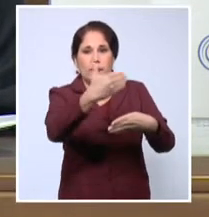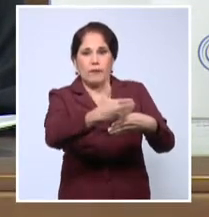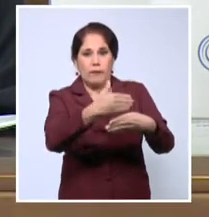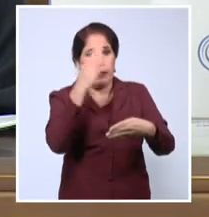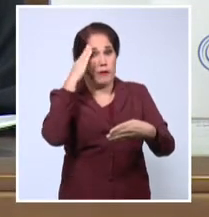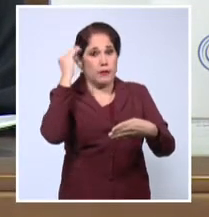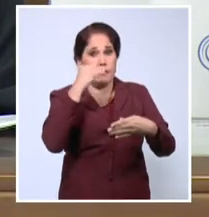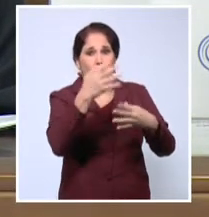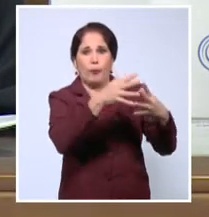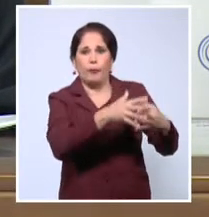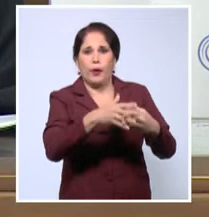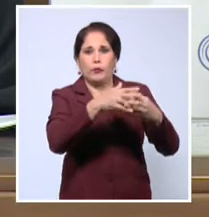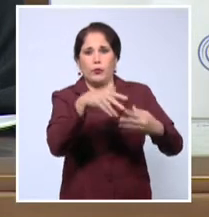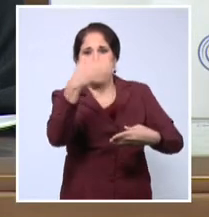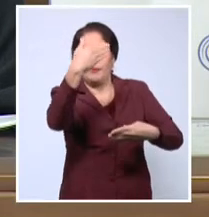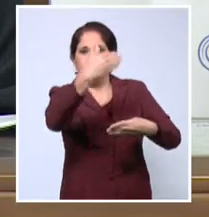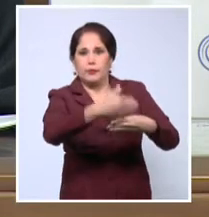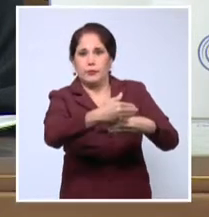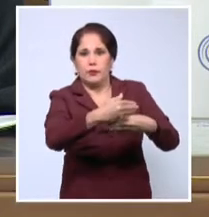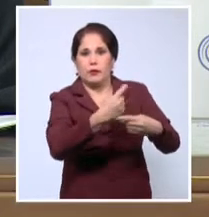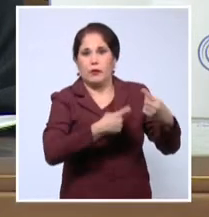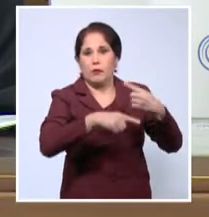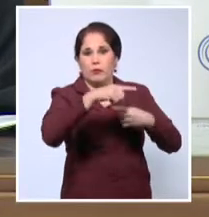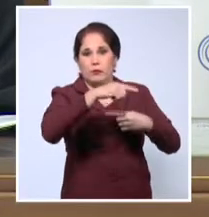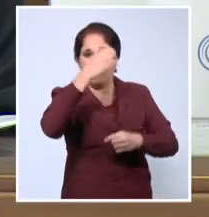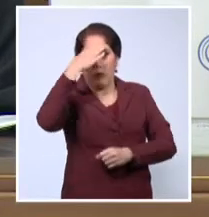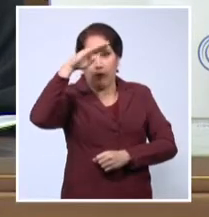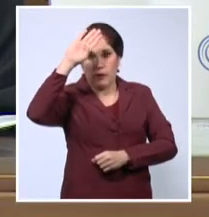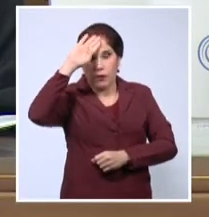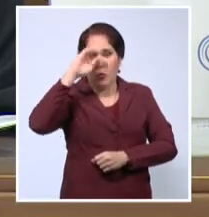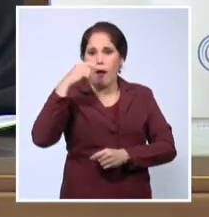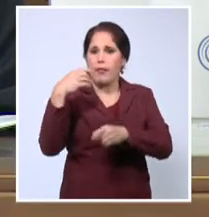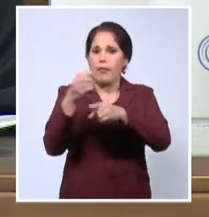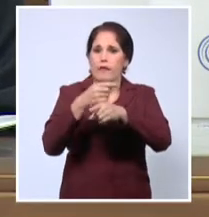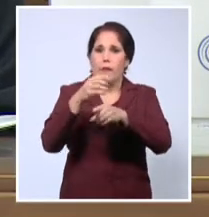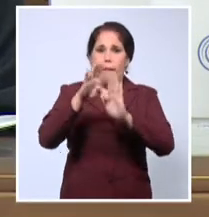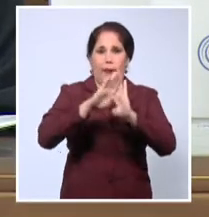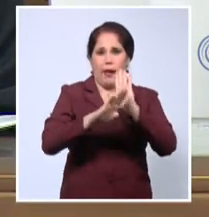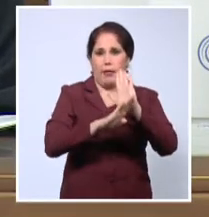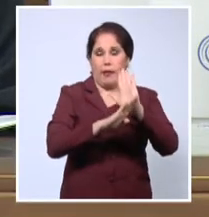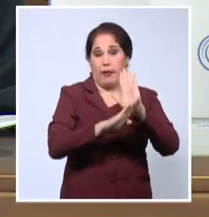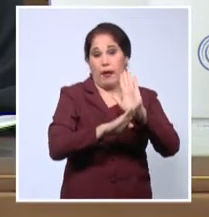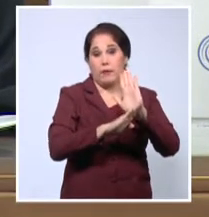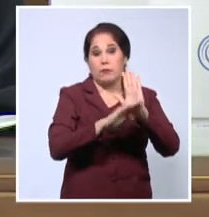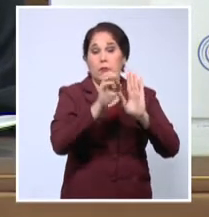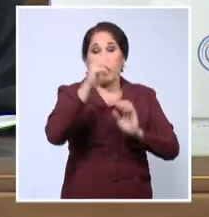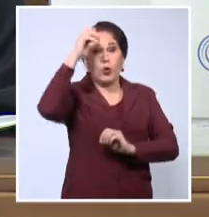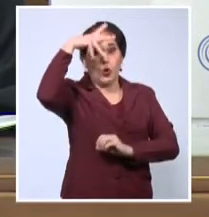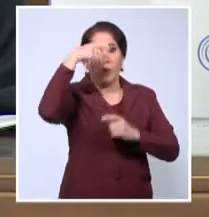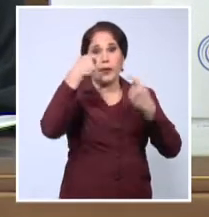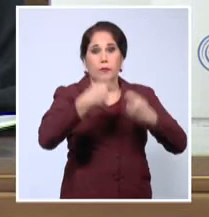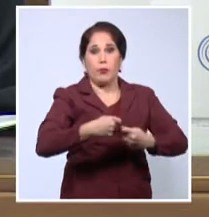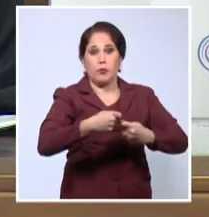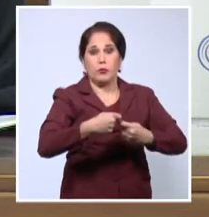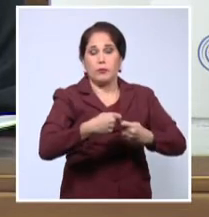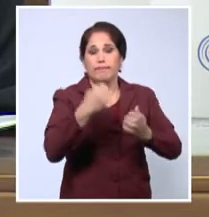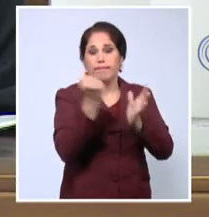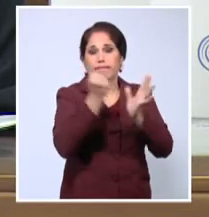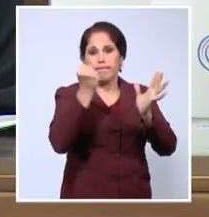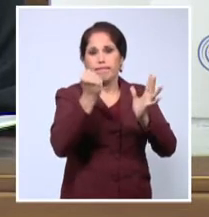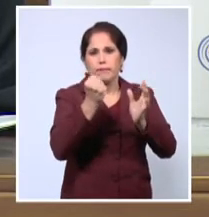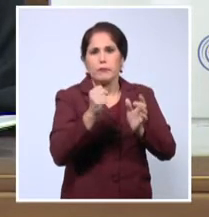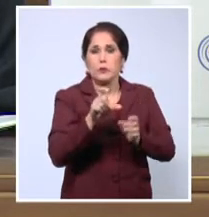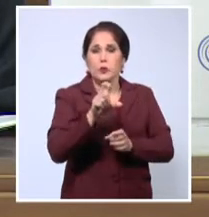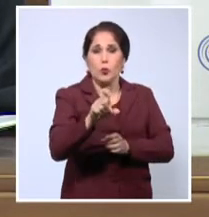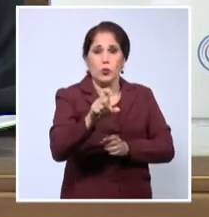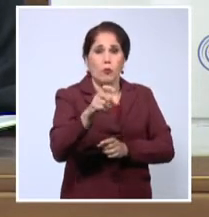con el bloqueo del gobierno de los Estados Unidos, con todas estas medidas que la administración Trump ha aprobado en estos